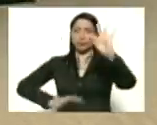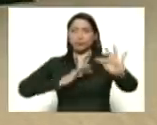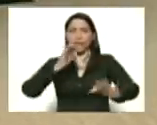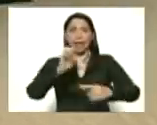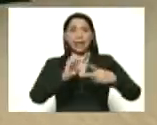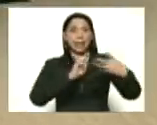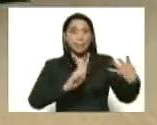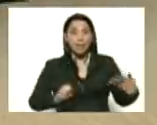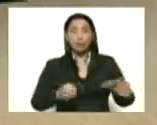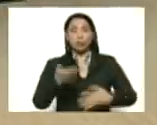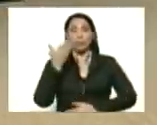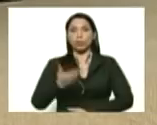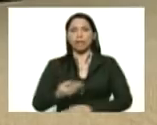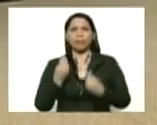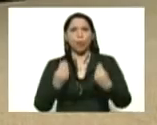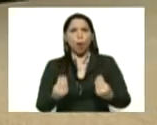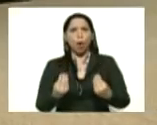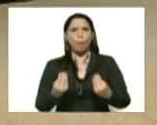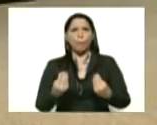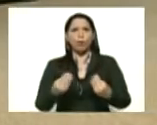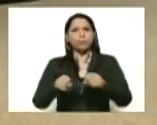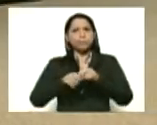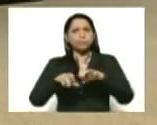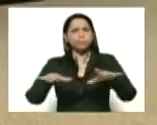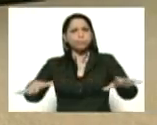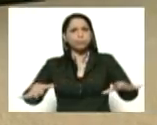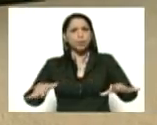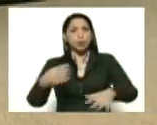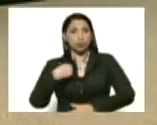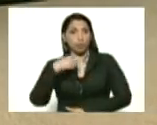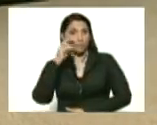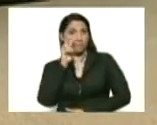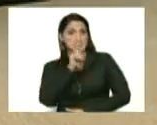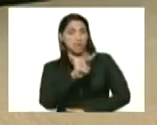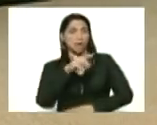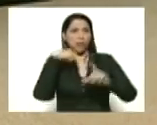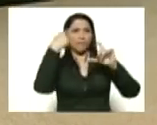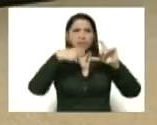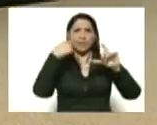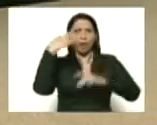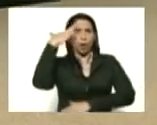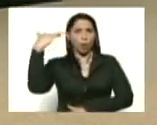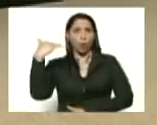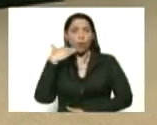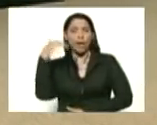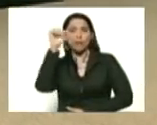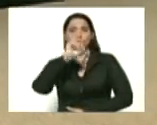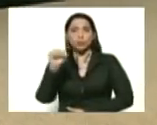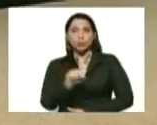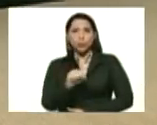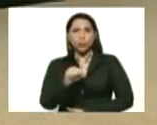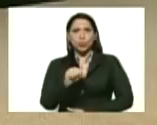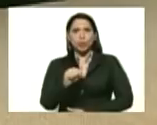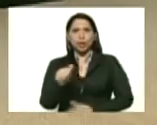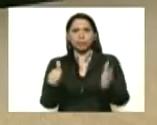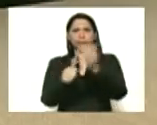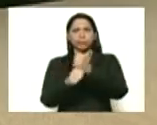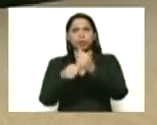¿Cómo se transmite? ¿Cómo se transmite? Estaba viendo un video de Corea del Sur. El caso 31. ¿Ustedes lo han visto?